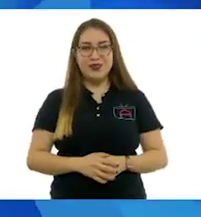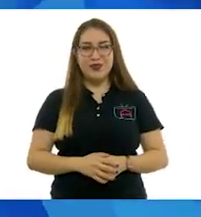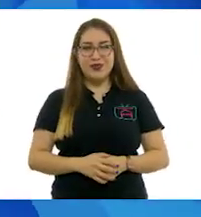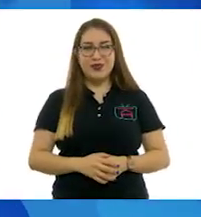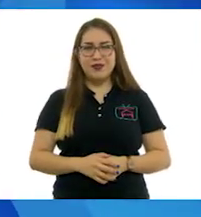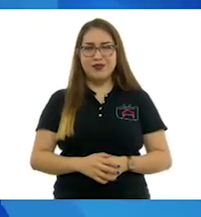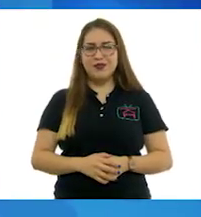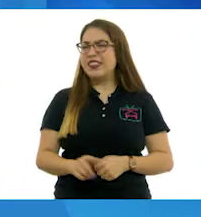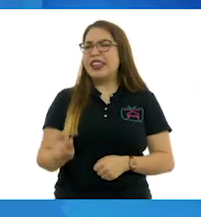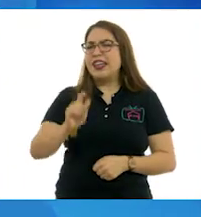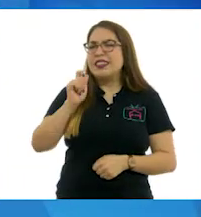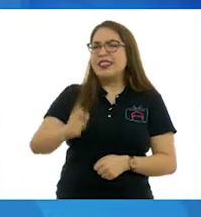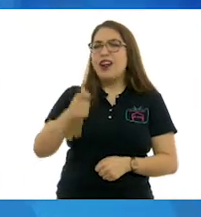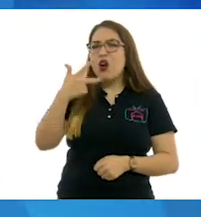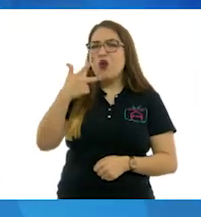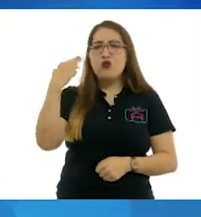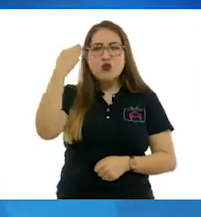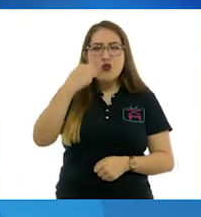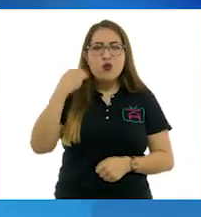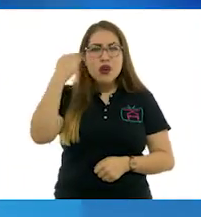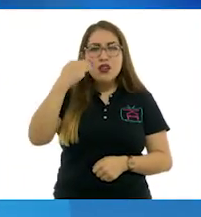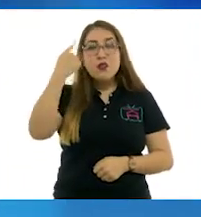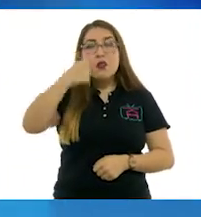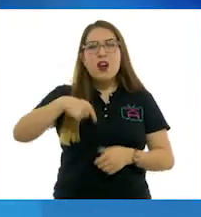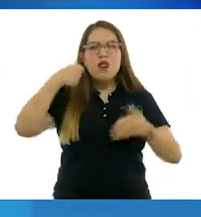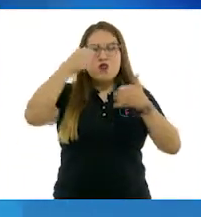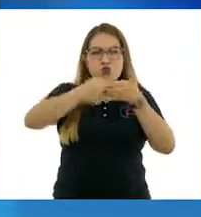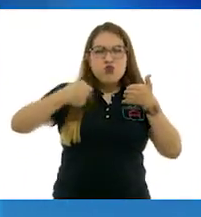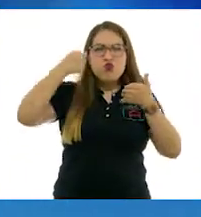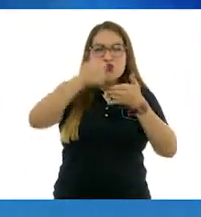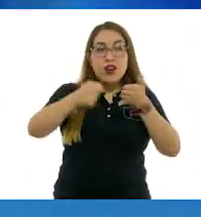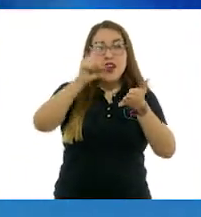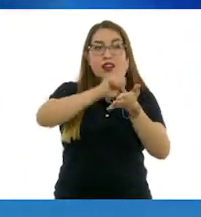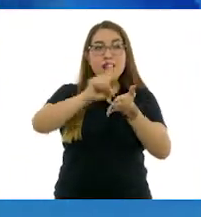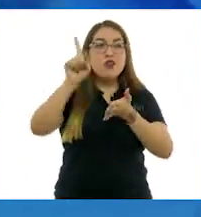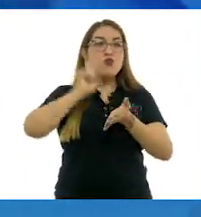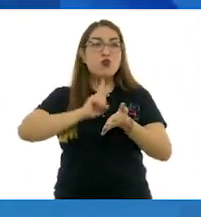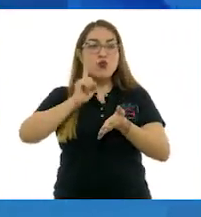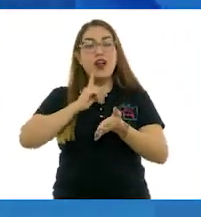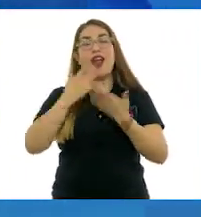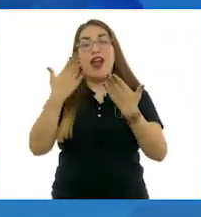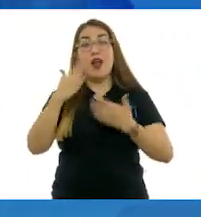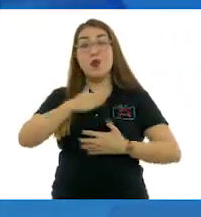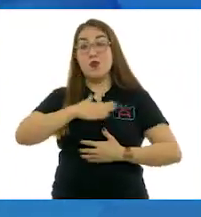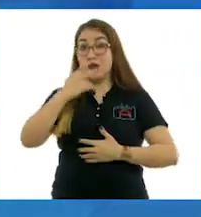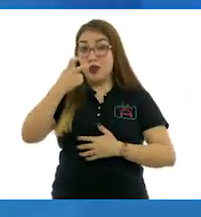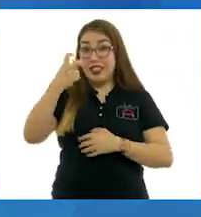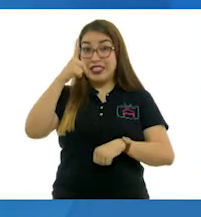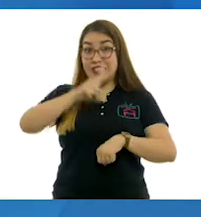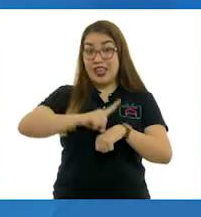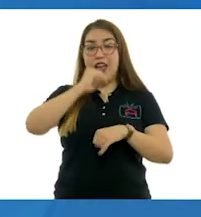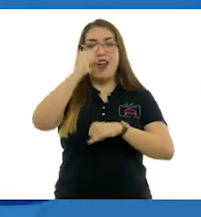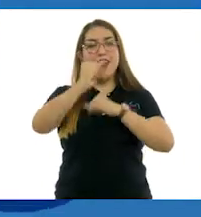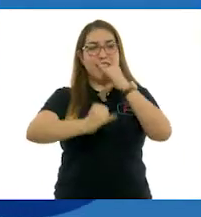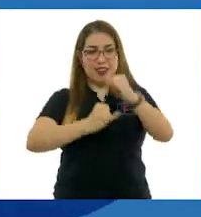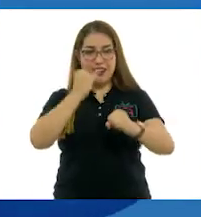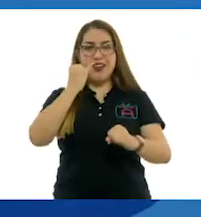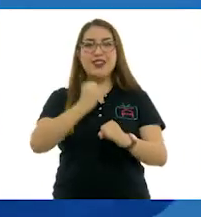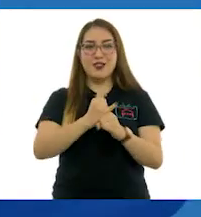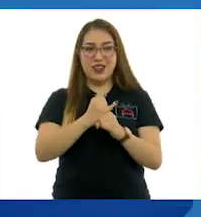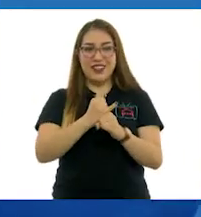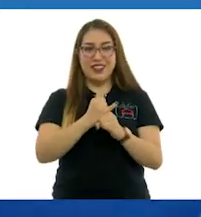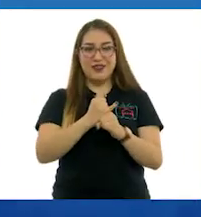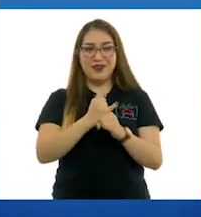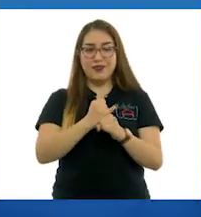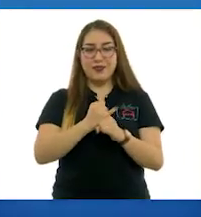¿Qué significa el 8 de marzo en la lucha por los derechos de la mujer? Bueno, es un día internacional que